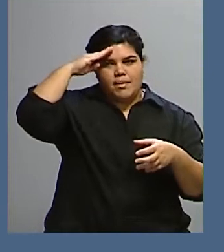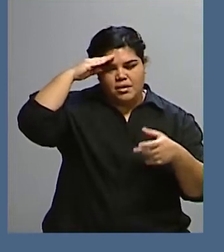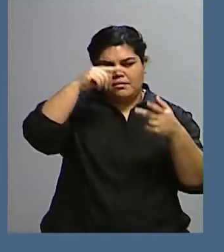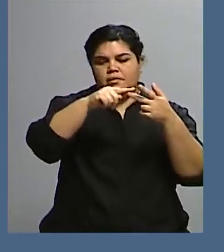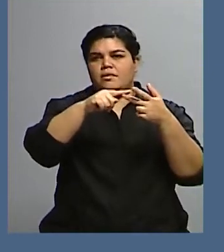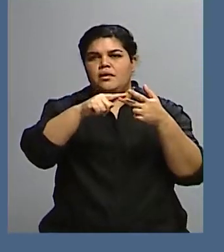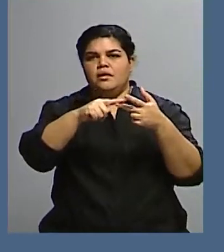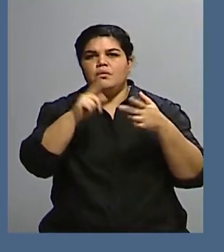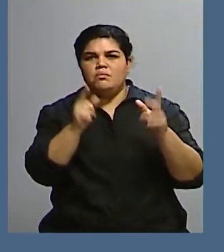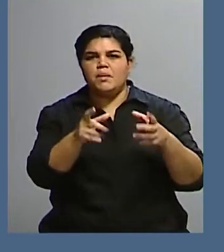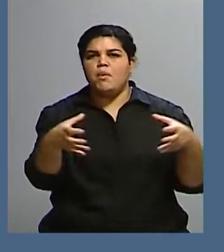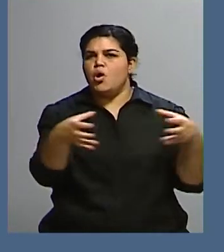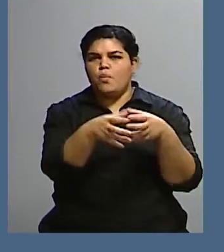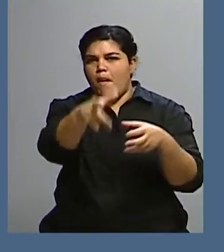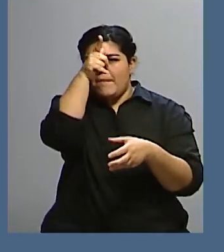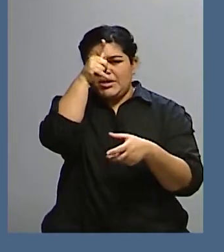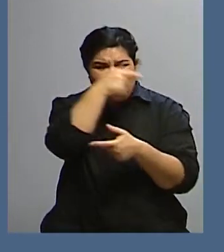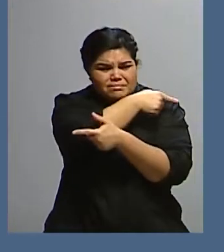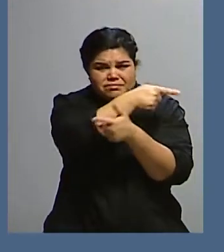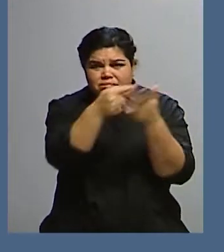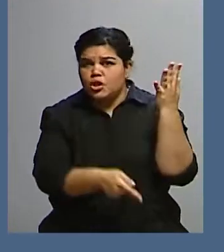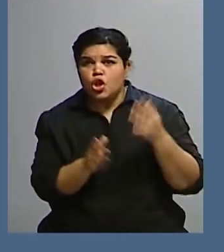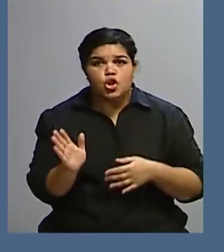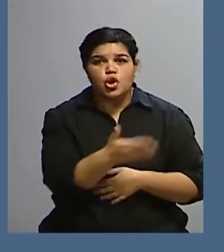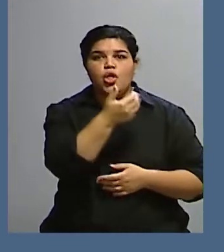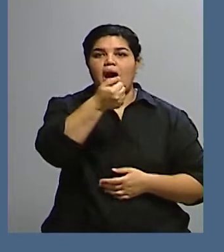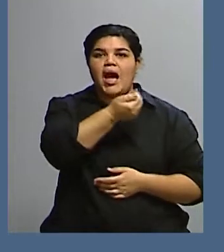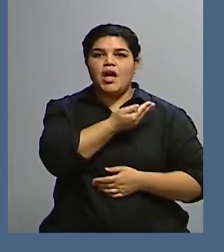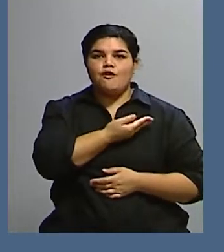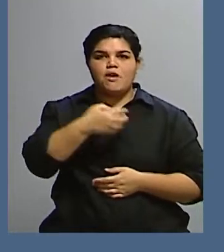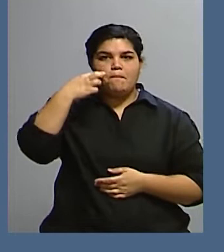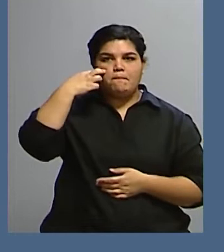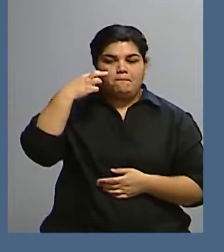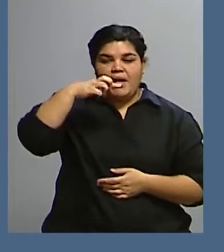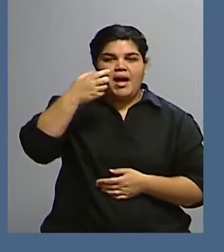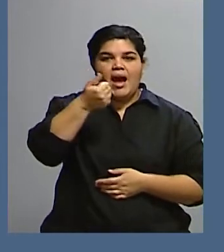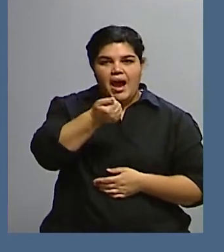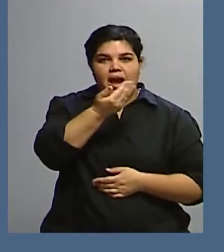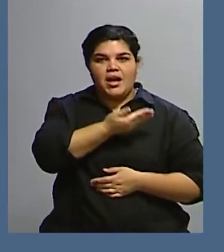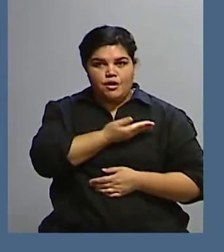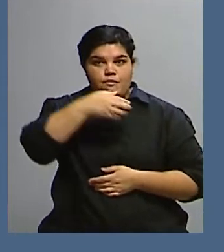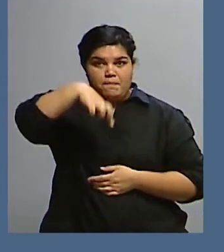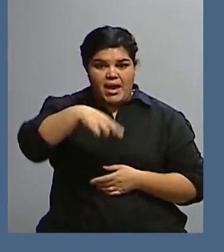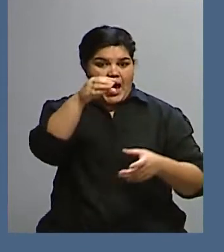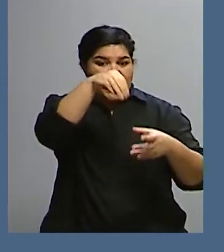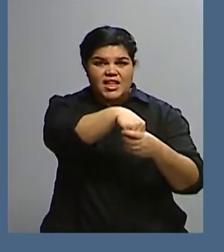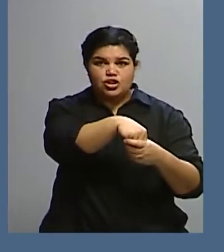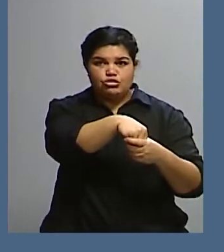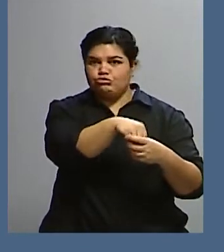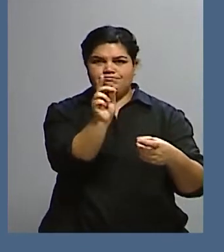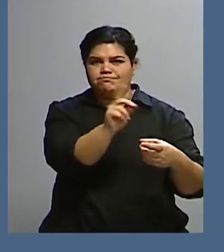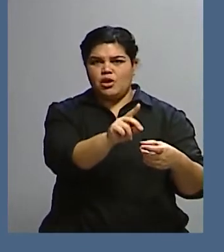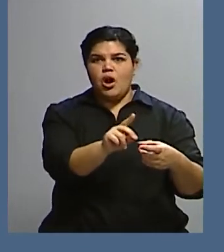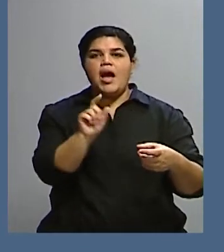pública, casualmente nunca han estado en las AFP, siempre se quedaron en el sistema del INP, que era el sistema